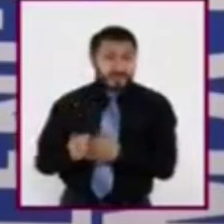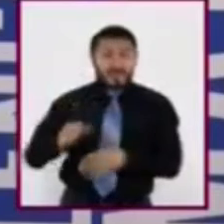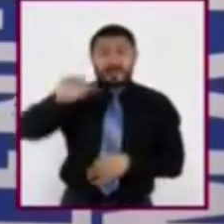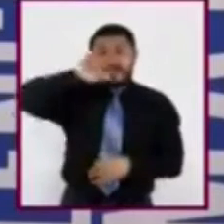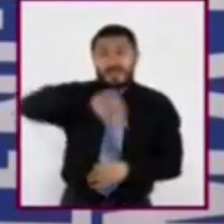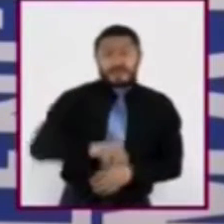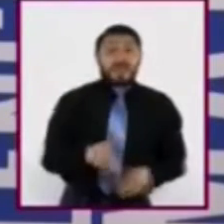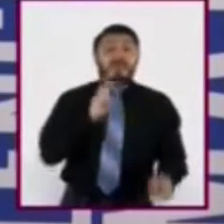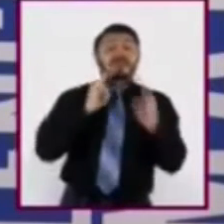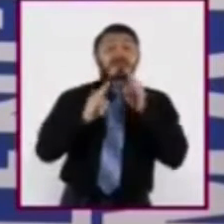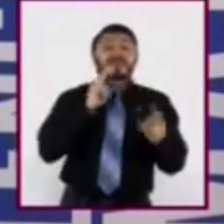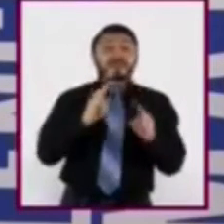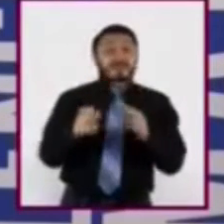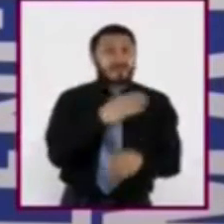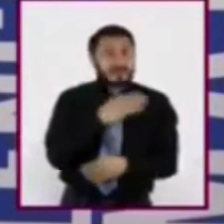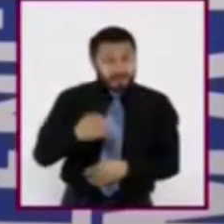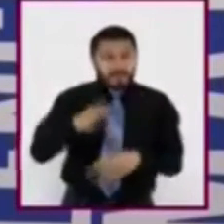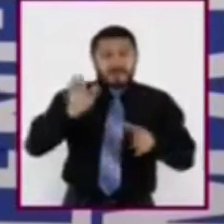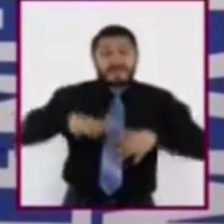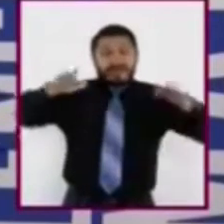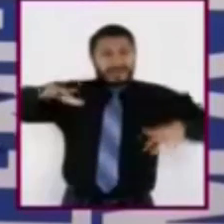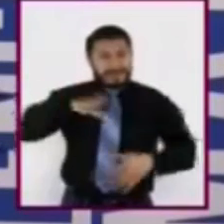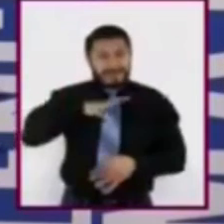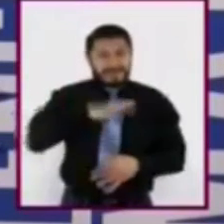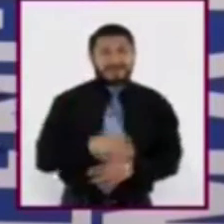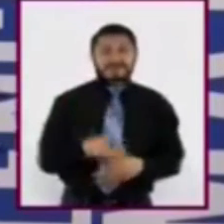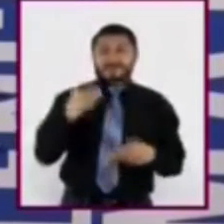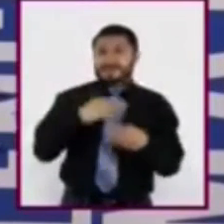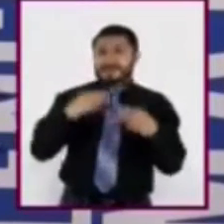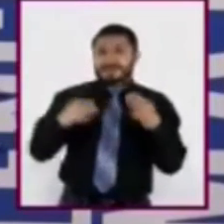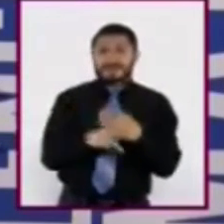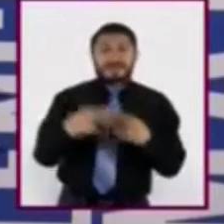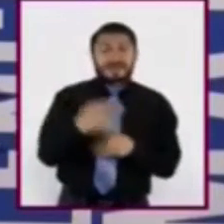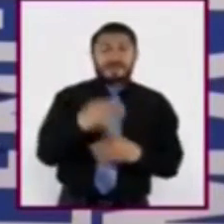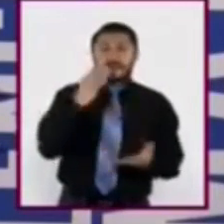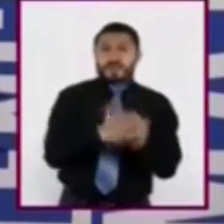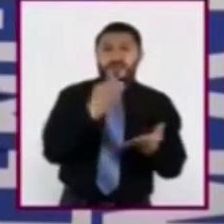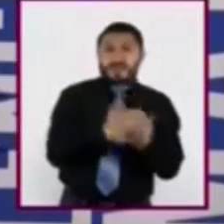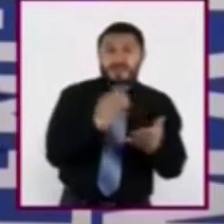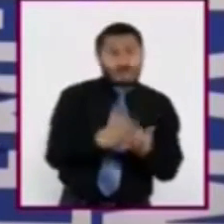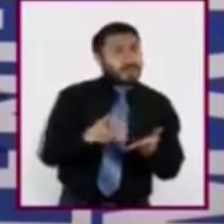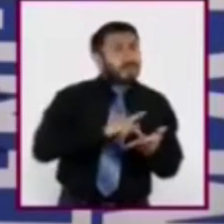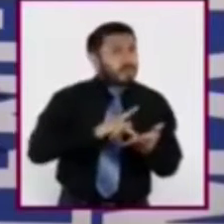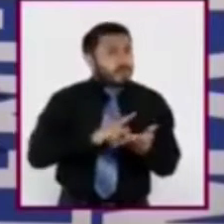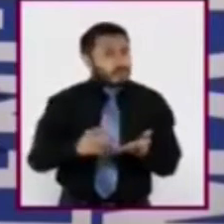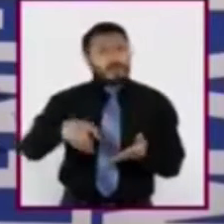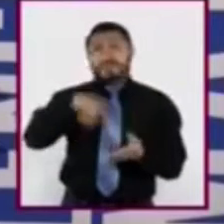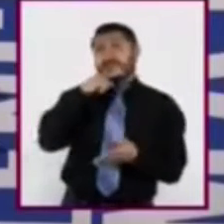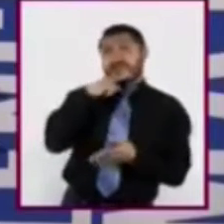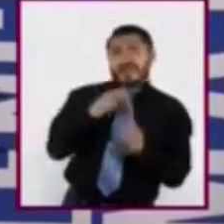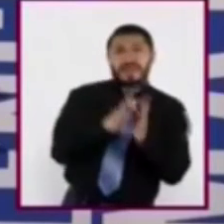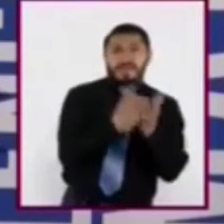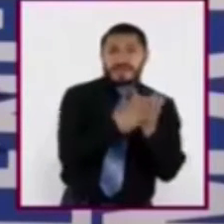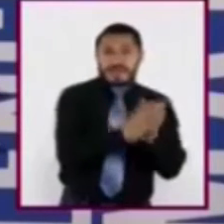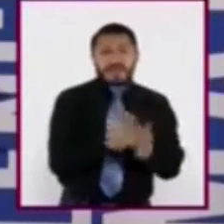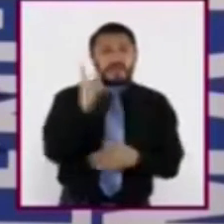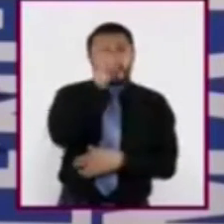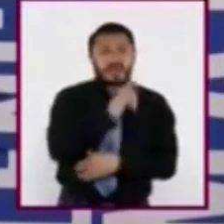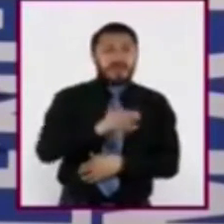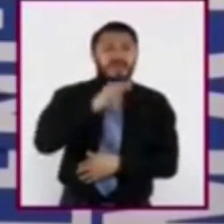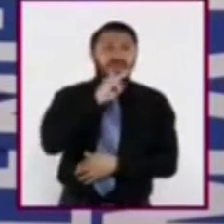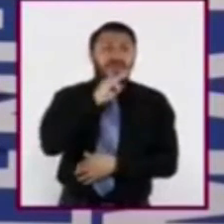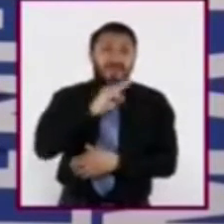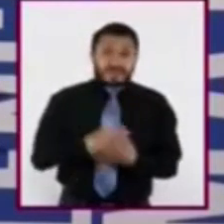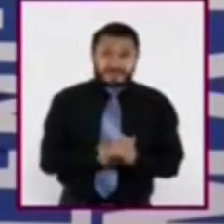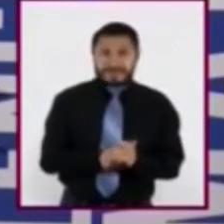vamos a utilizar los siguientes materiales. Tu cuaderno de notas, bolígrafo o lápiz, tu libro de texto lengua materna.